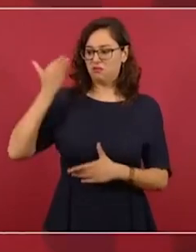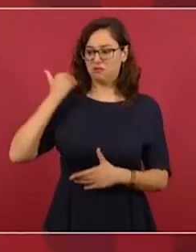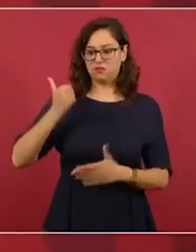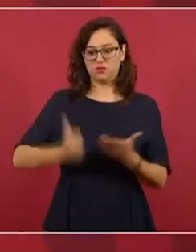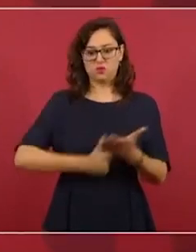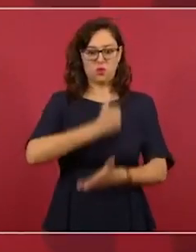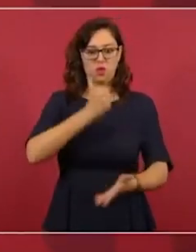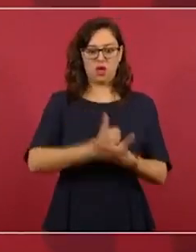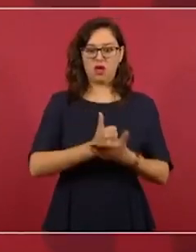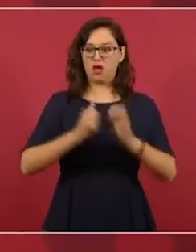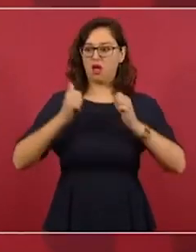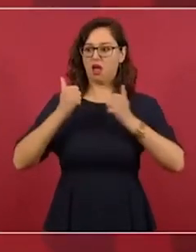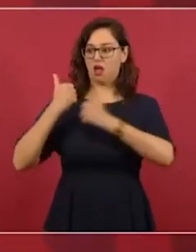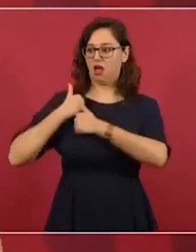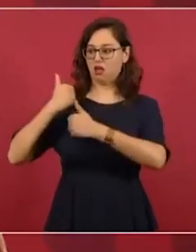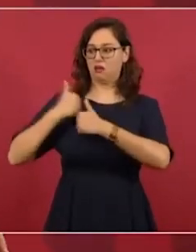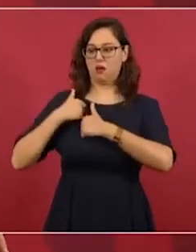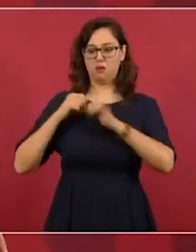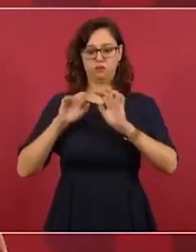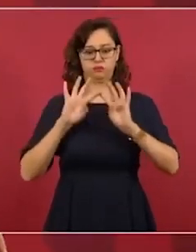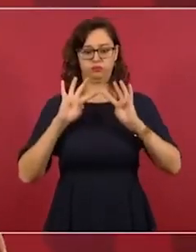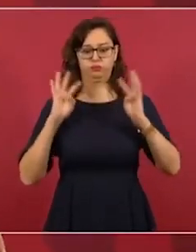y que se han